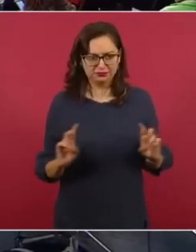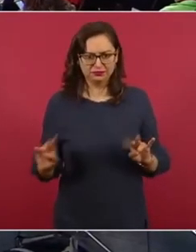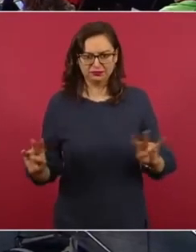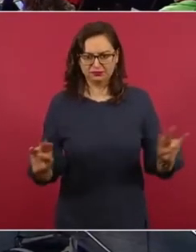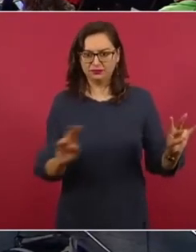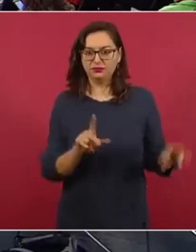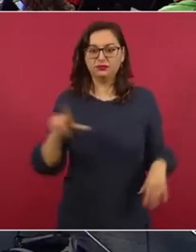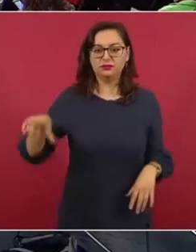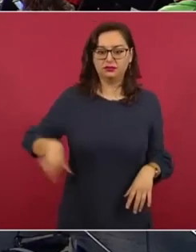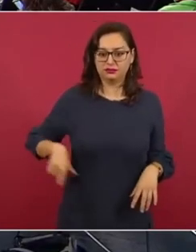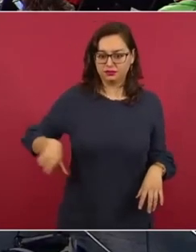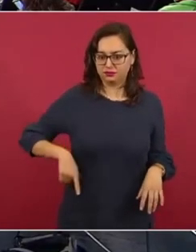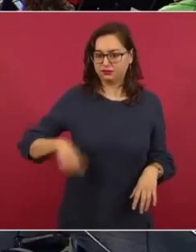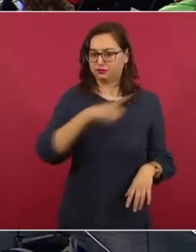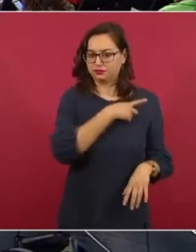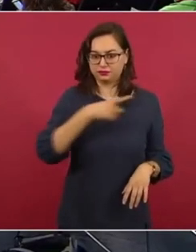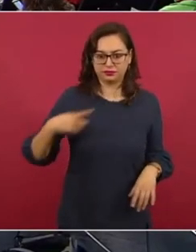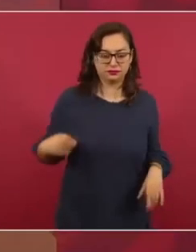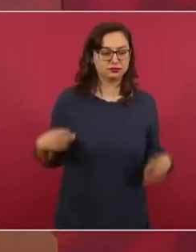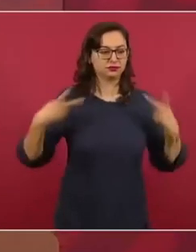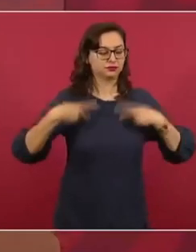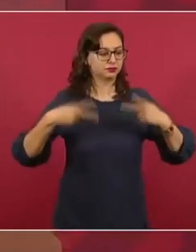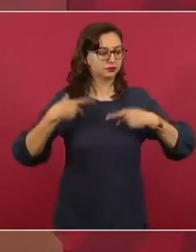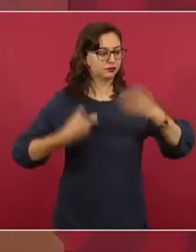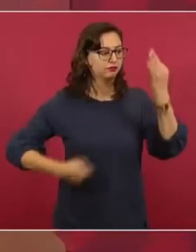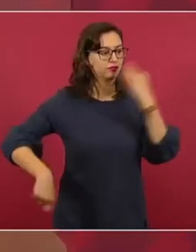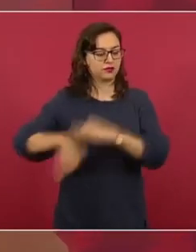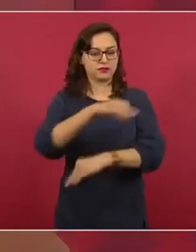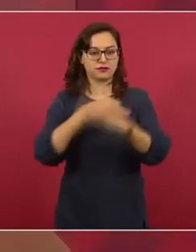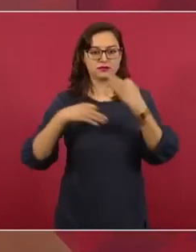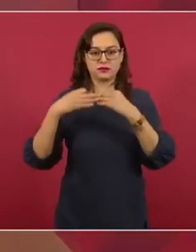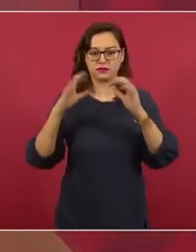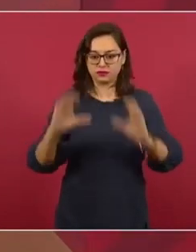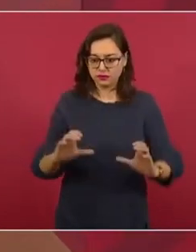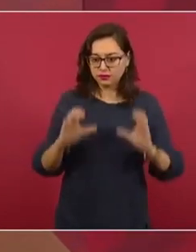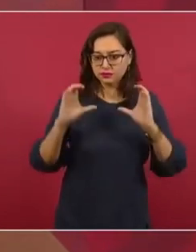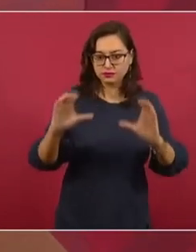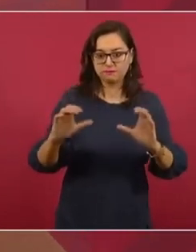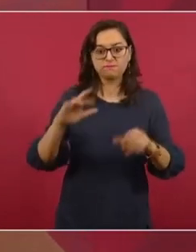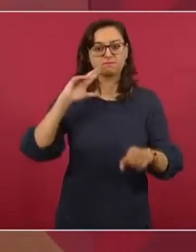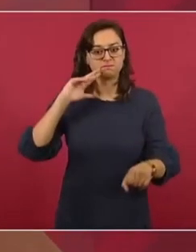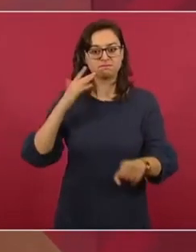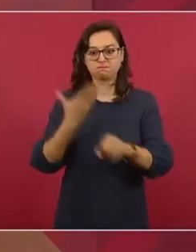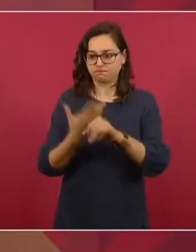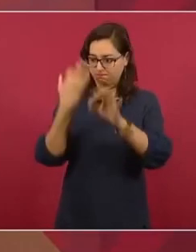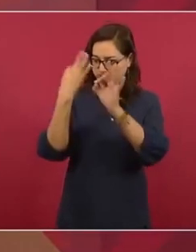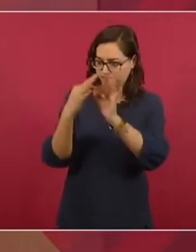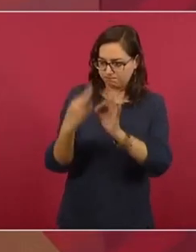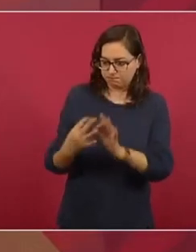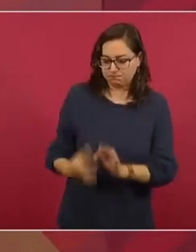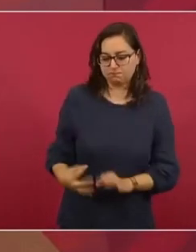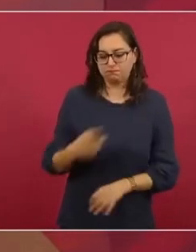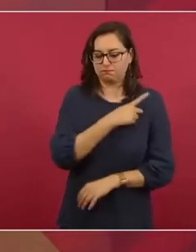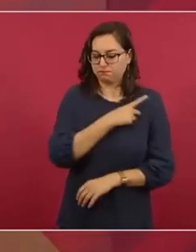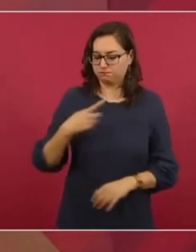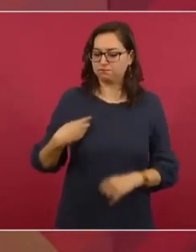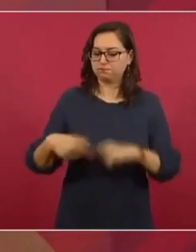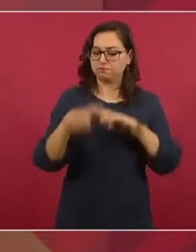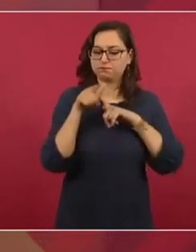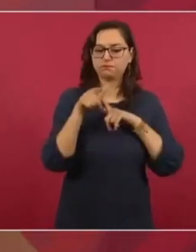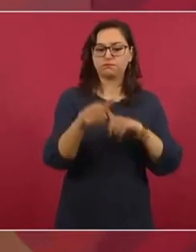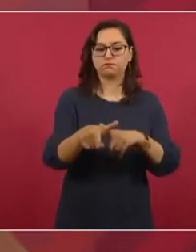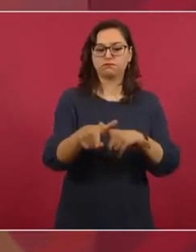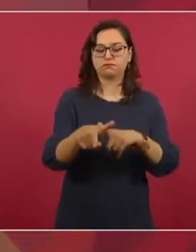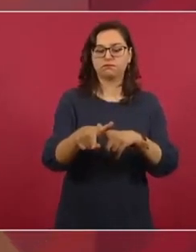cuidar a todas las personas, es nuestra responsabilidad y lo vamos a seguir haciendo, pero